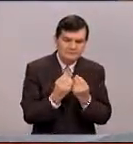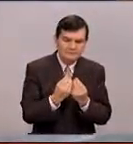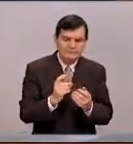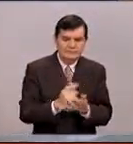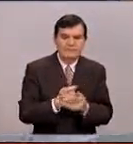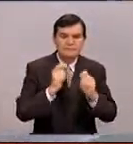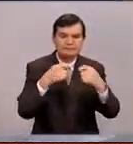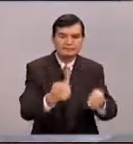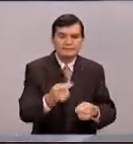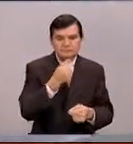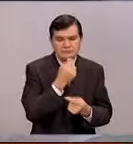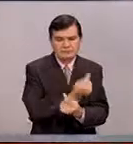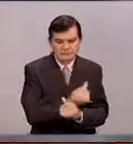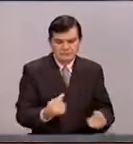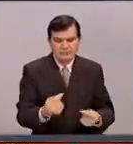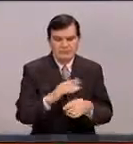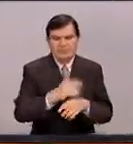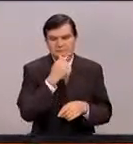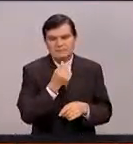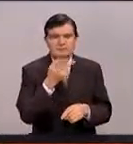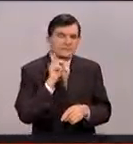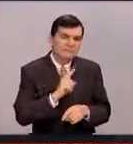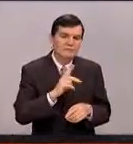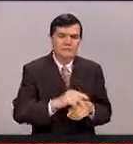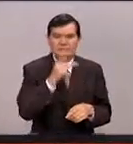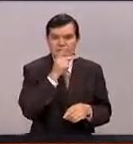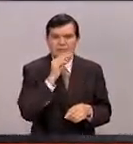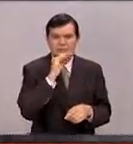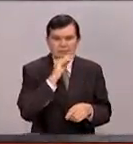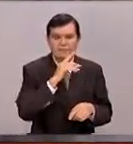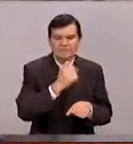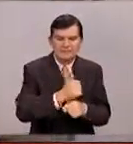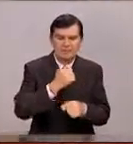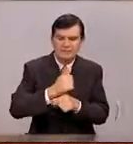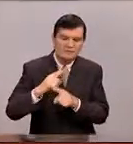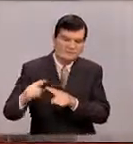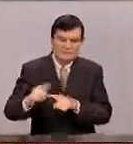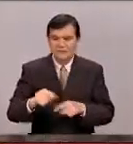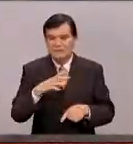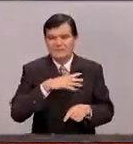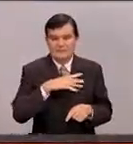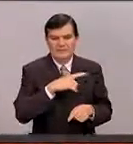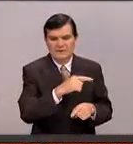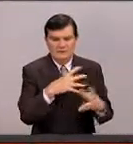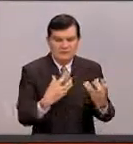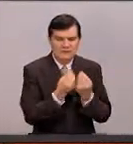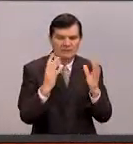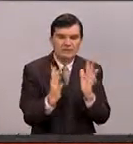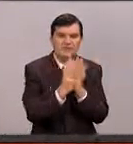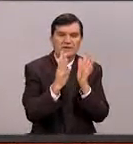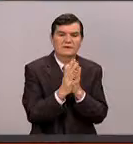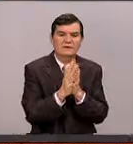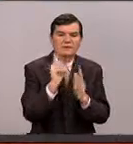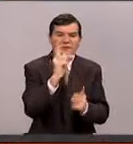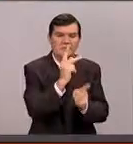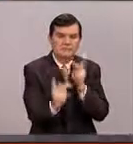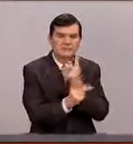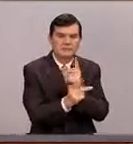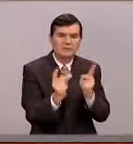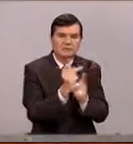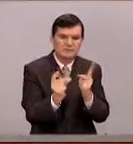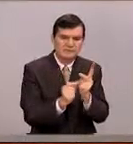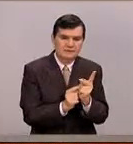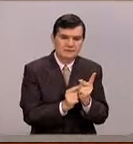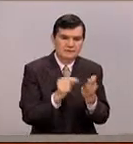entregarle a los niños, a las niñas, a los papás, mamás, abuelitas que participan, un pasaporte.